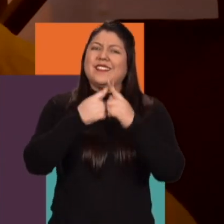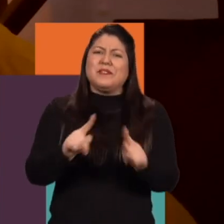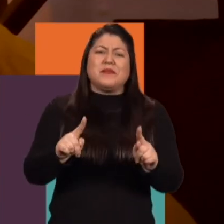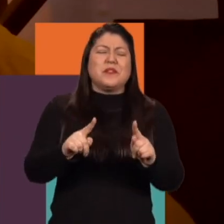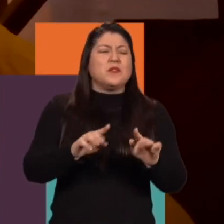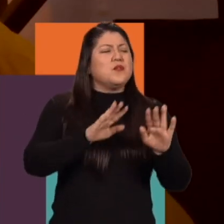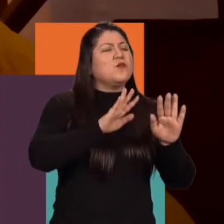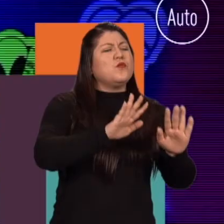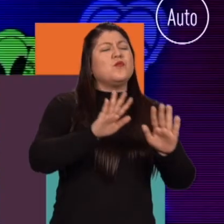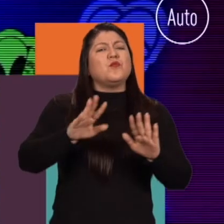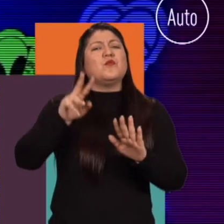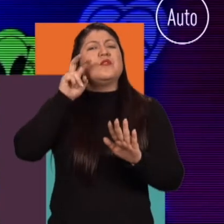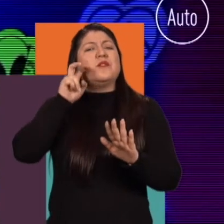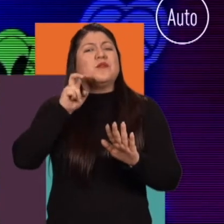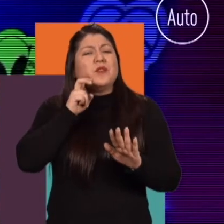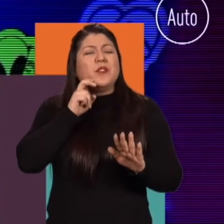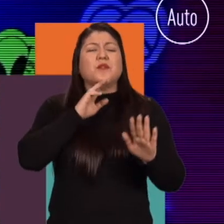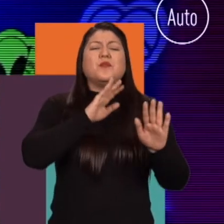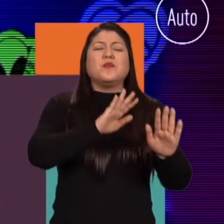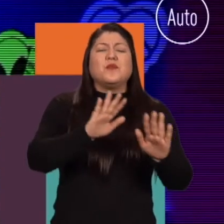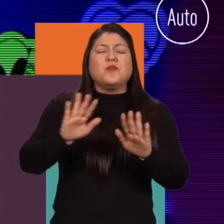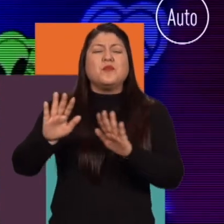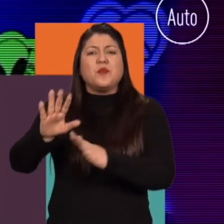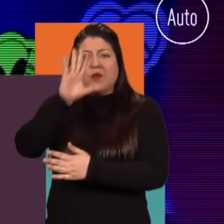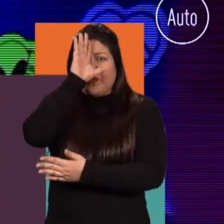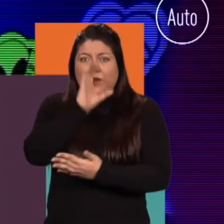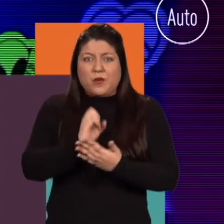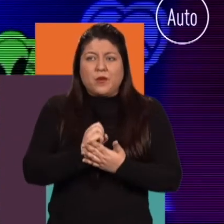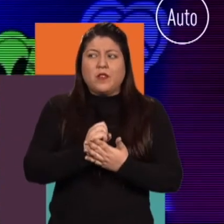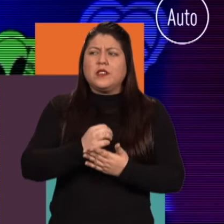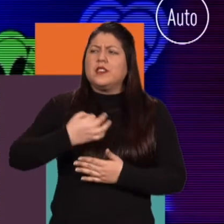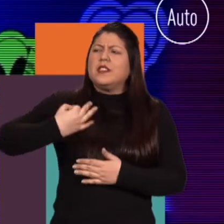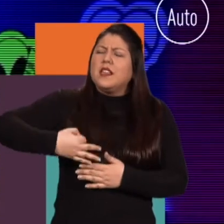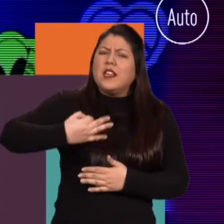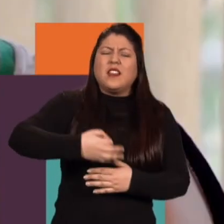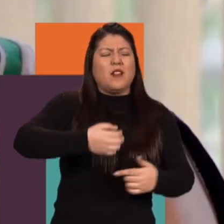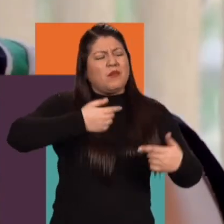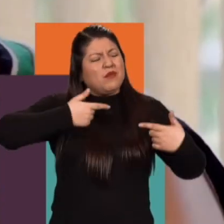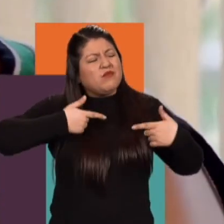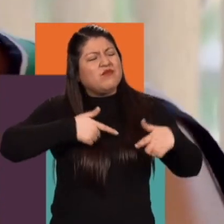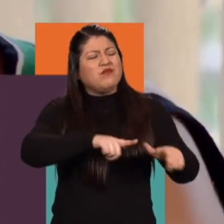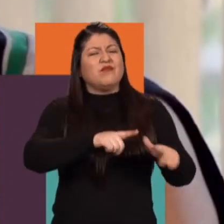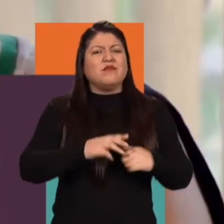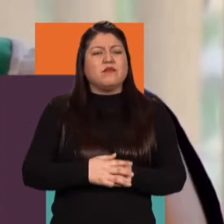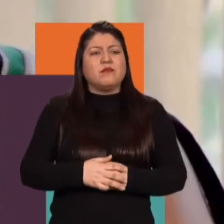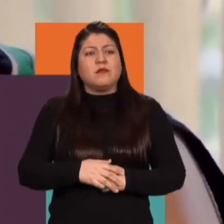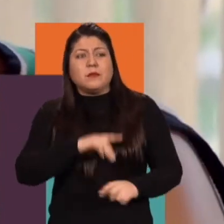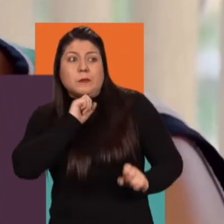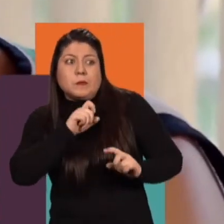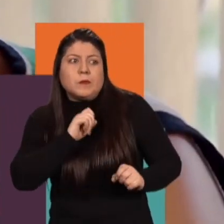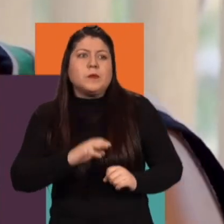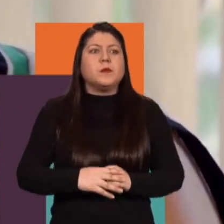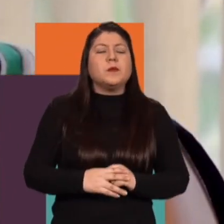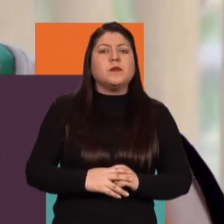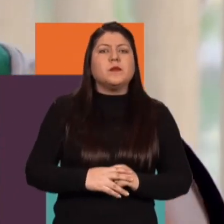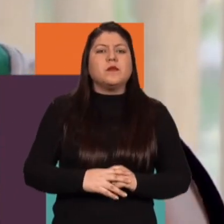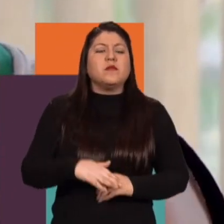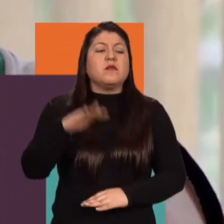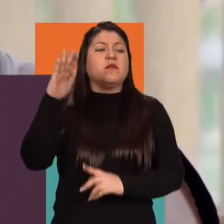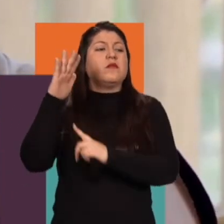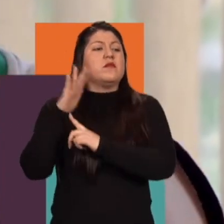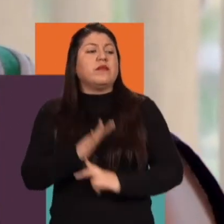otra debido a su condición sexual y su condición de pensamiento están constantemente expuestos a burlas